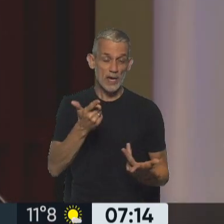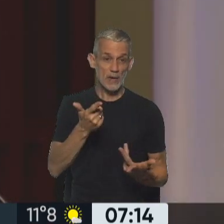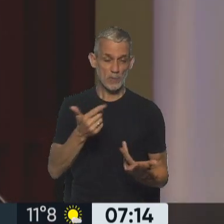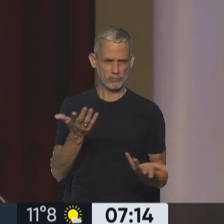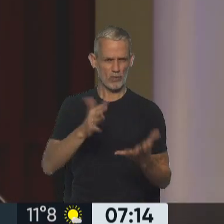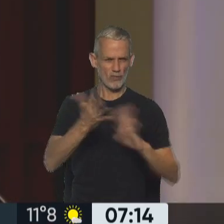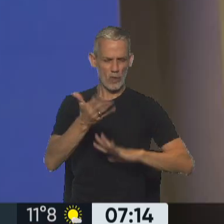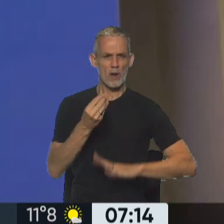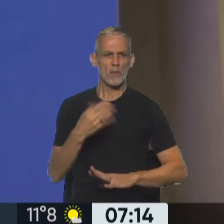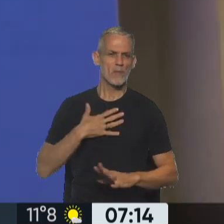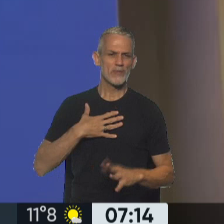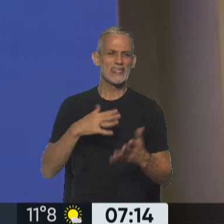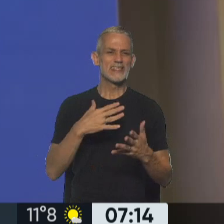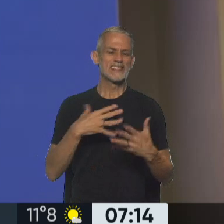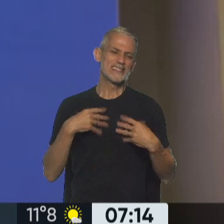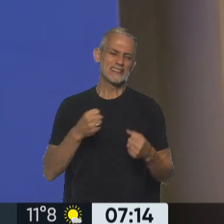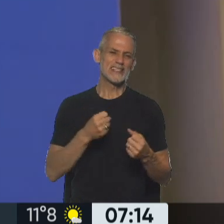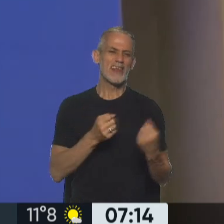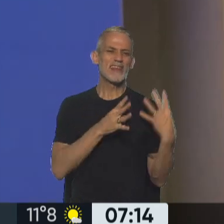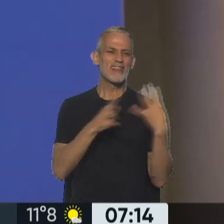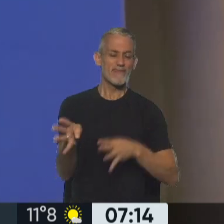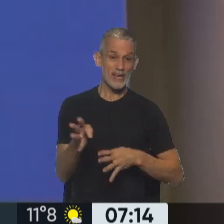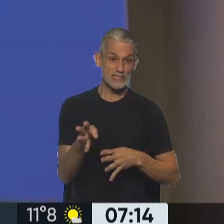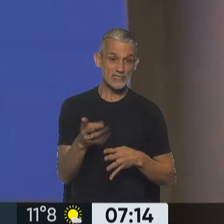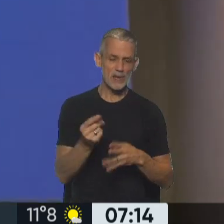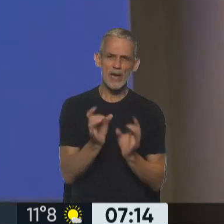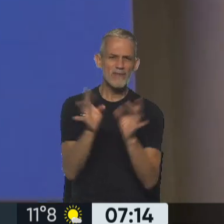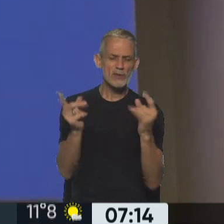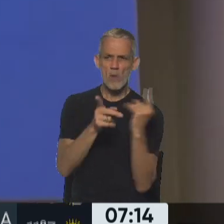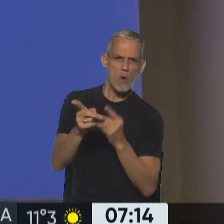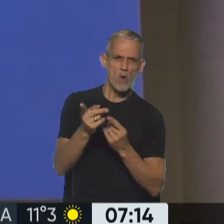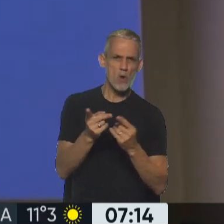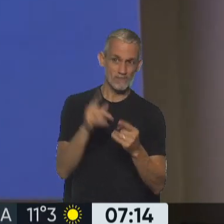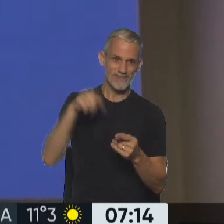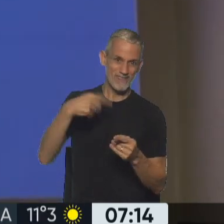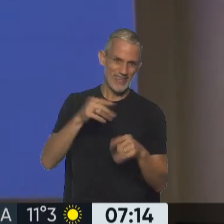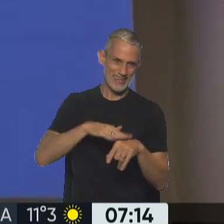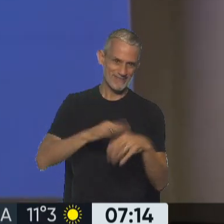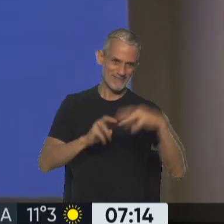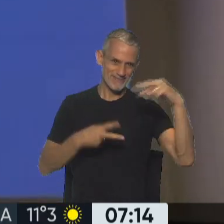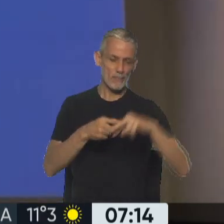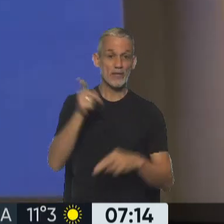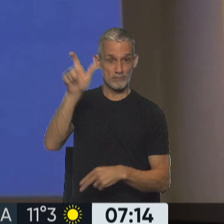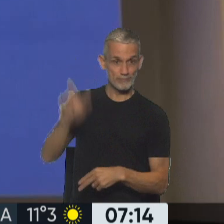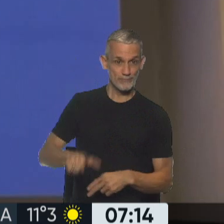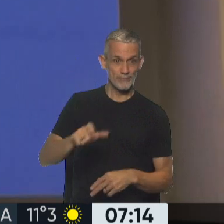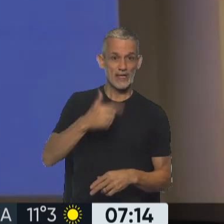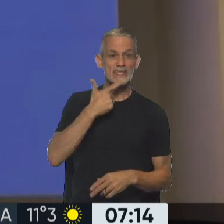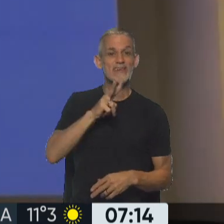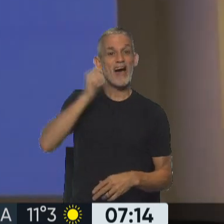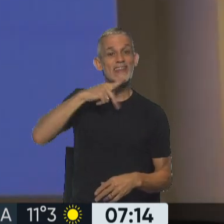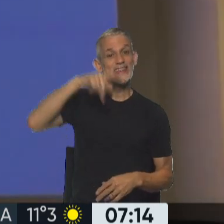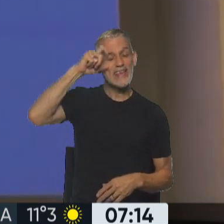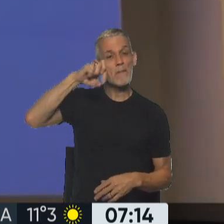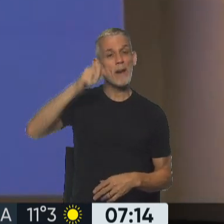forma en que nuestro sistema inmunológico reacciona a las infecciones. Lo cierto es que aquí está, él es, Vante Pavo,